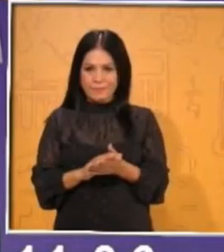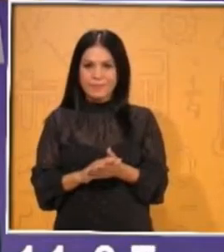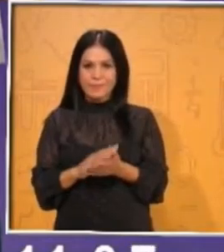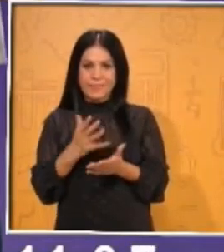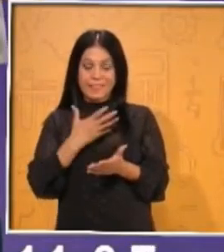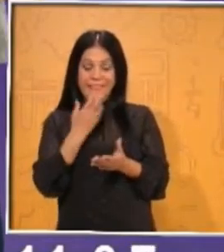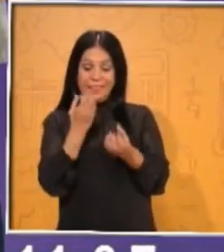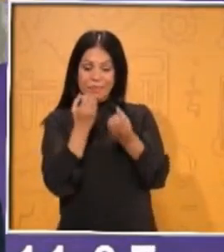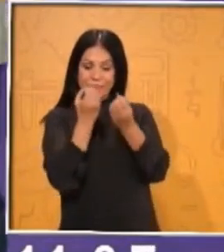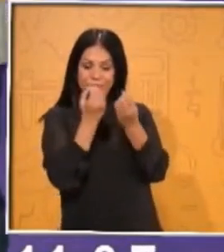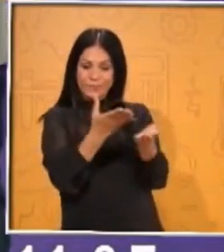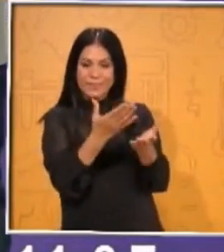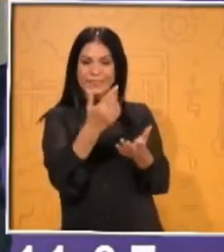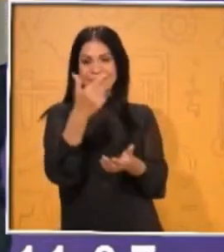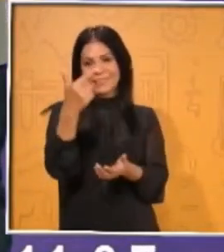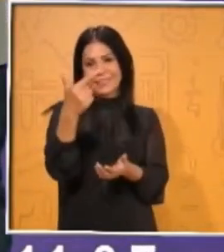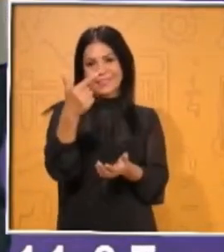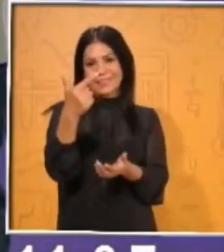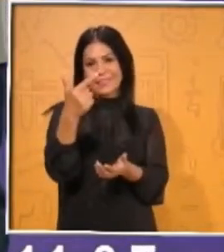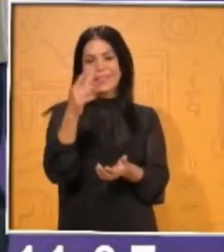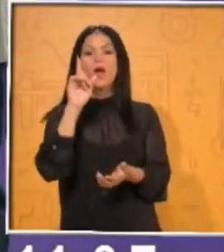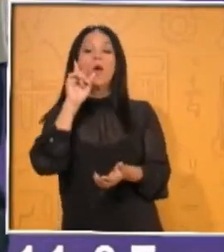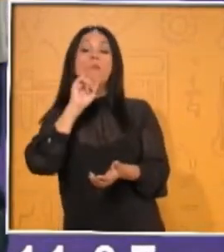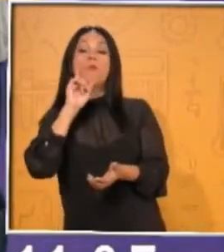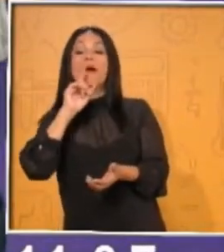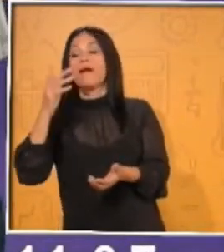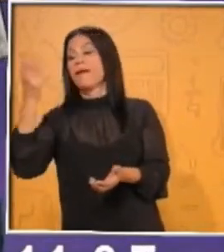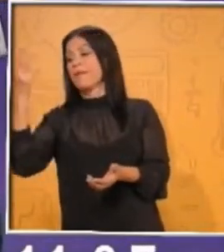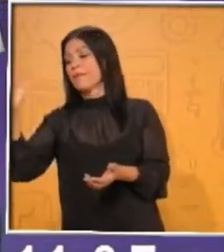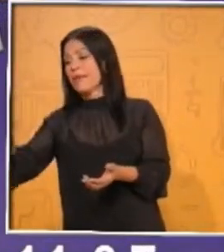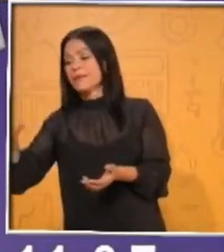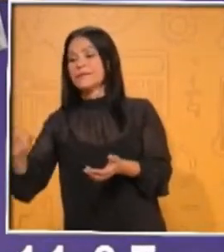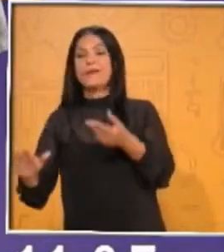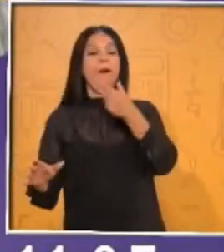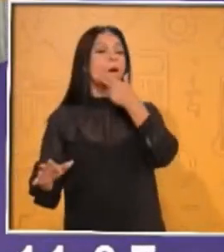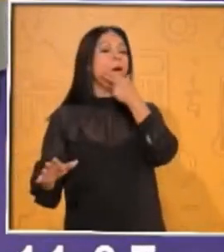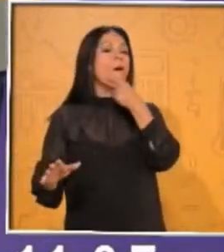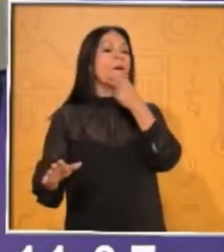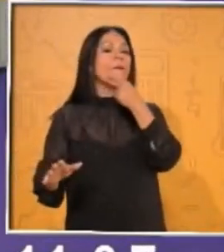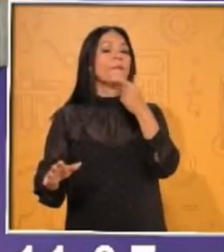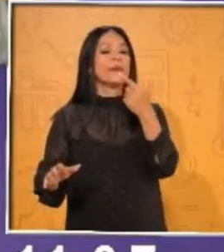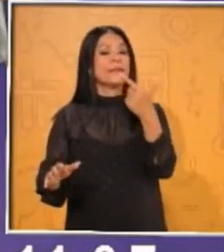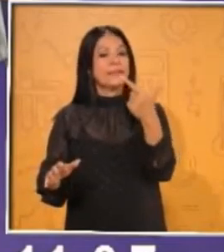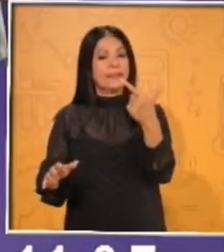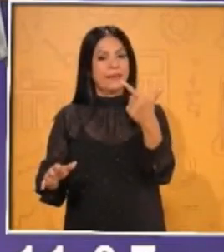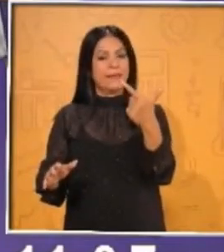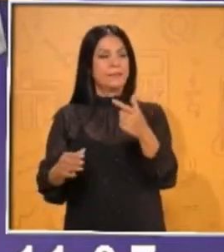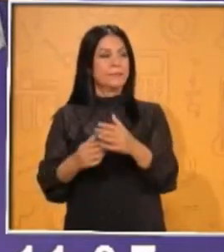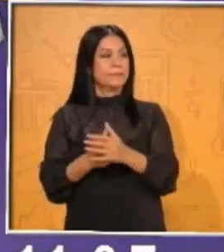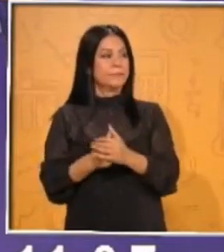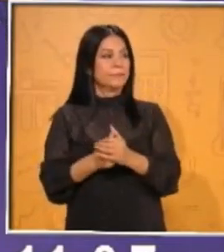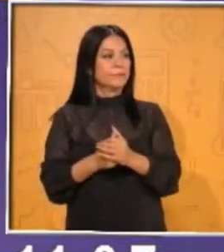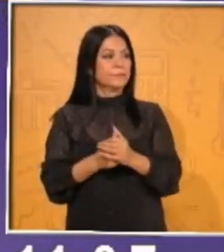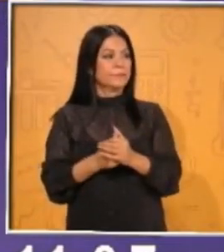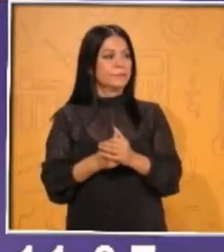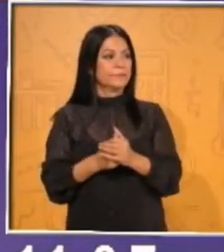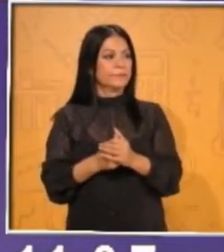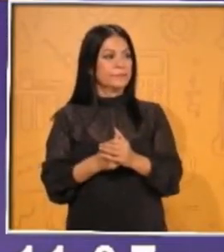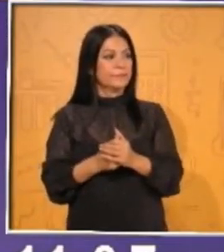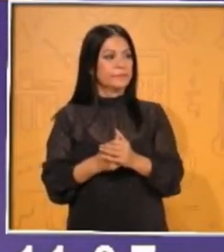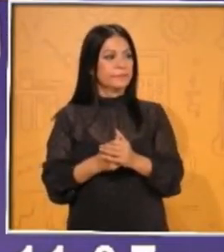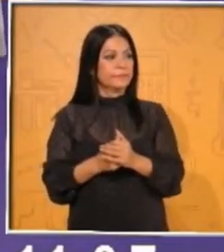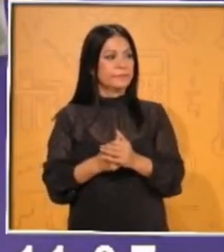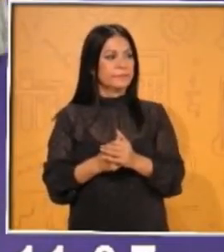siete. Gracias. A ver, para hacer un poco más ágil el juego, les voy a dar a cada quien siete decenas más.